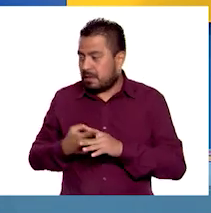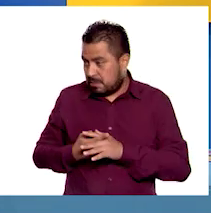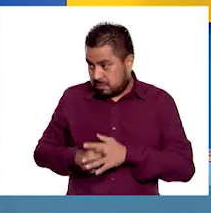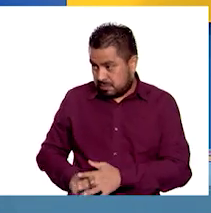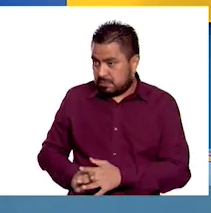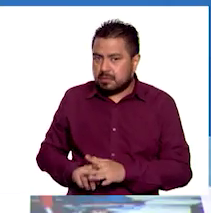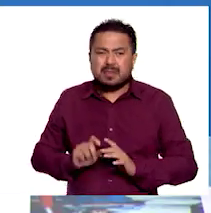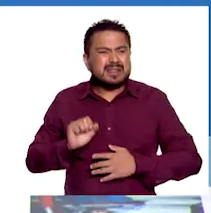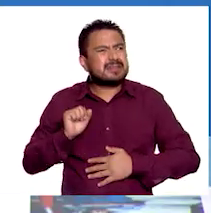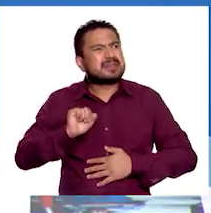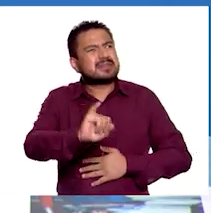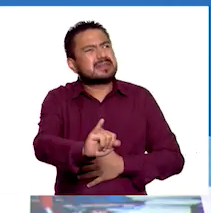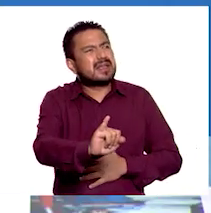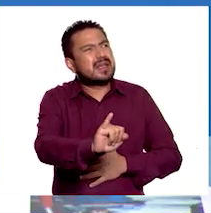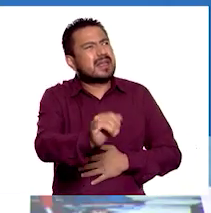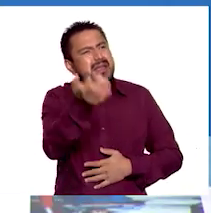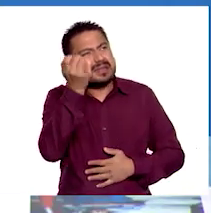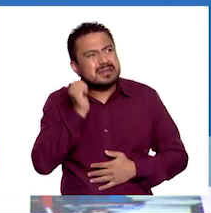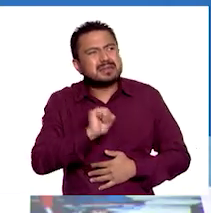Sí.